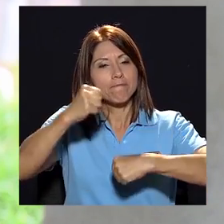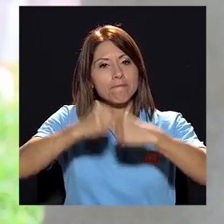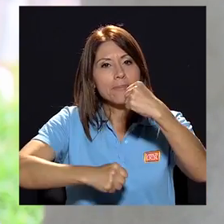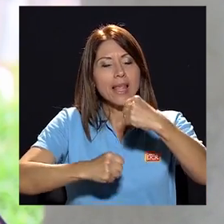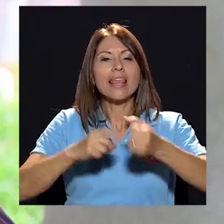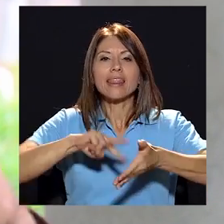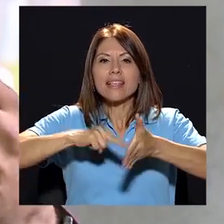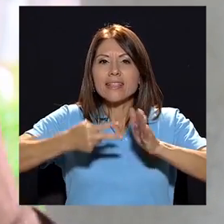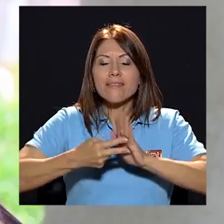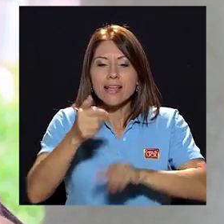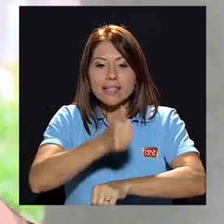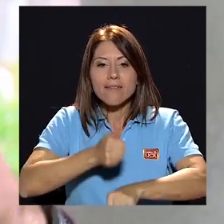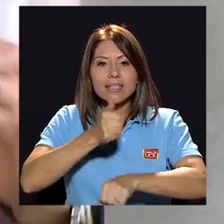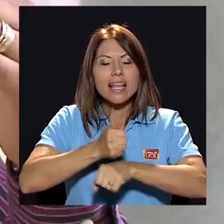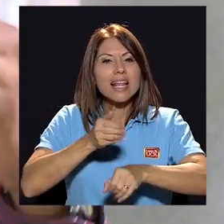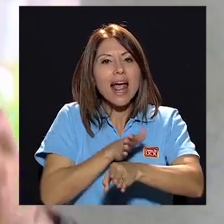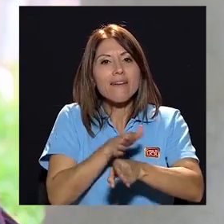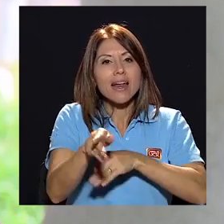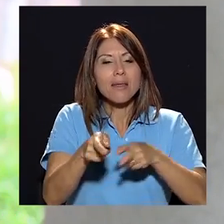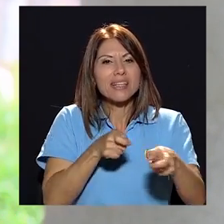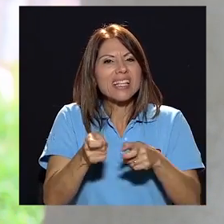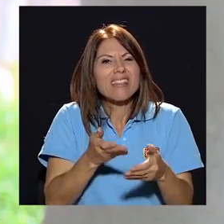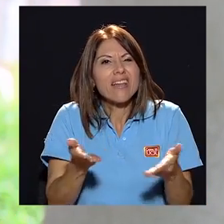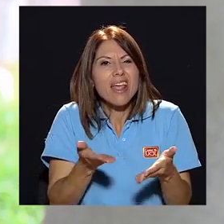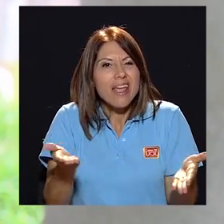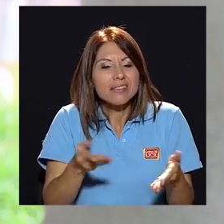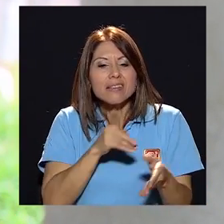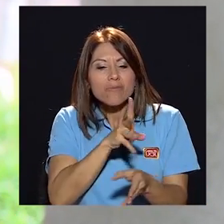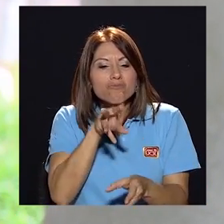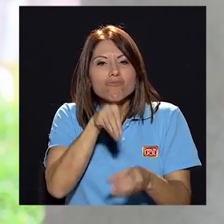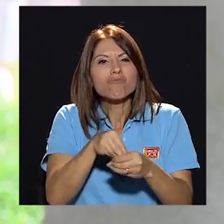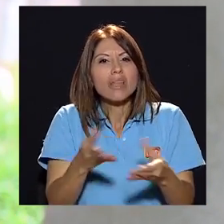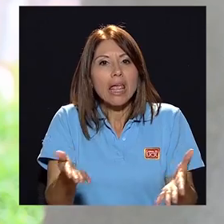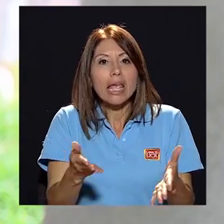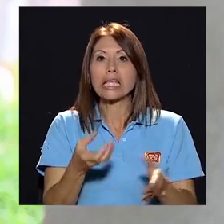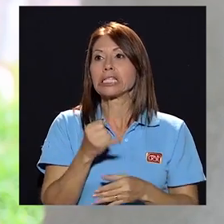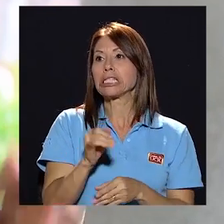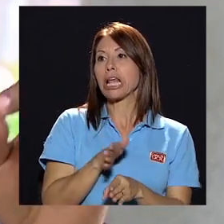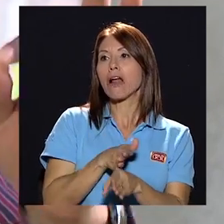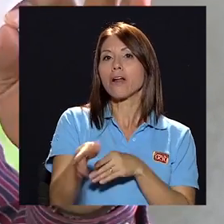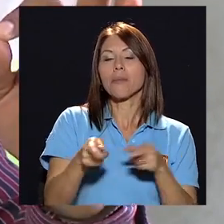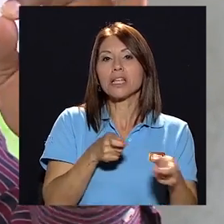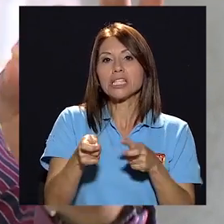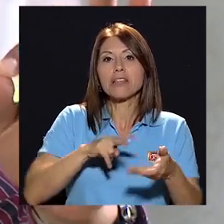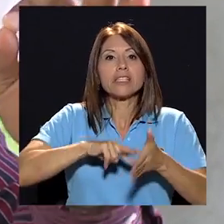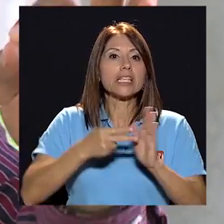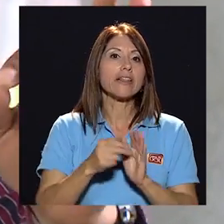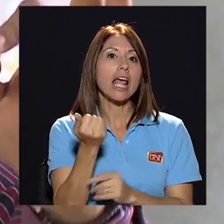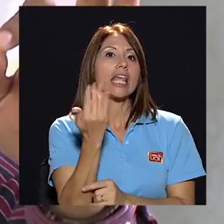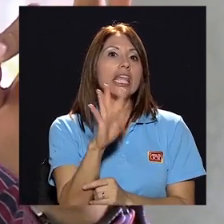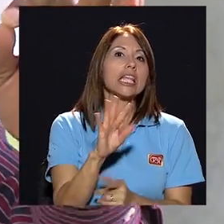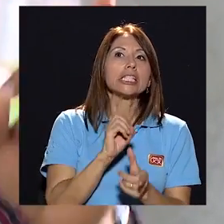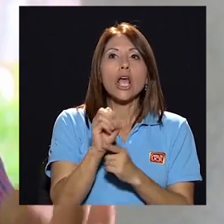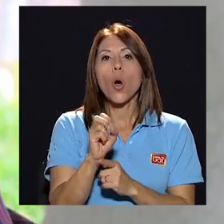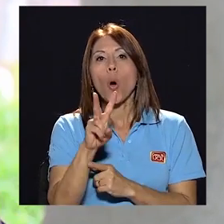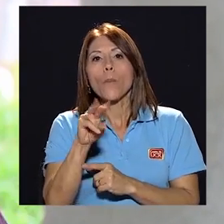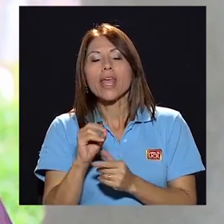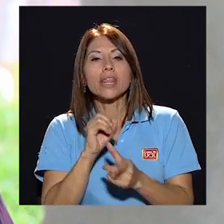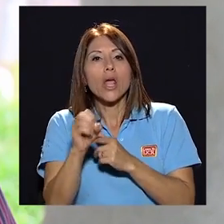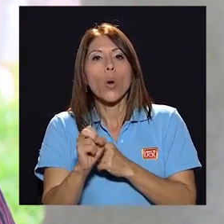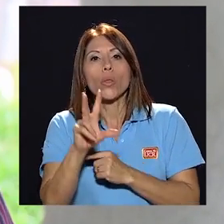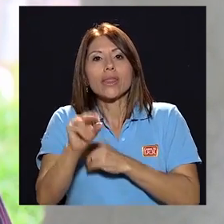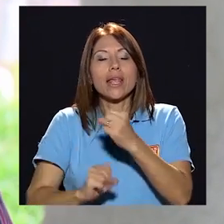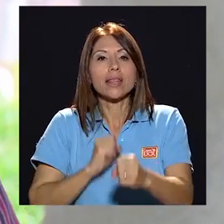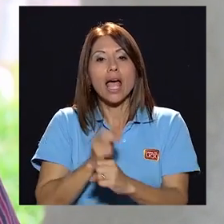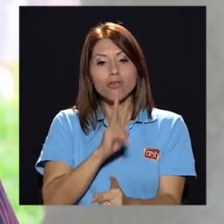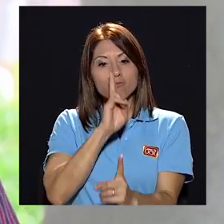y definir qué va a ser la carrera administrativa y qué se va a tomar en cuenta como tal. Si carrera administrativa va a ser estar 15 o 20 o 30 años en un mismo puesto,